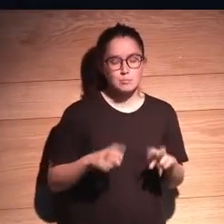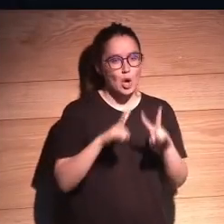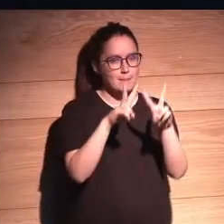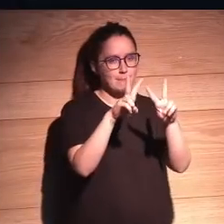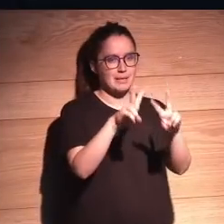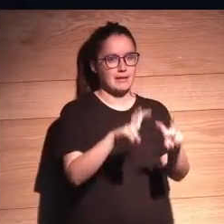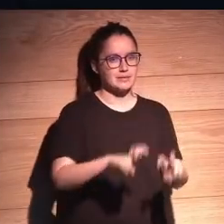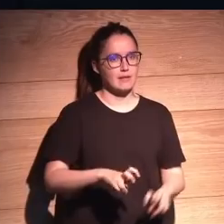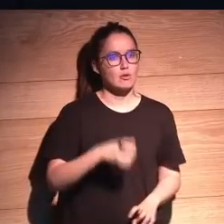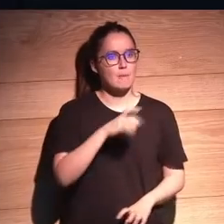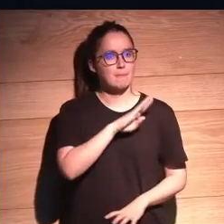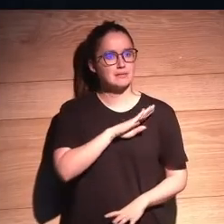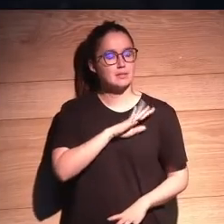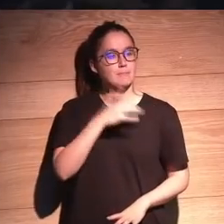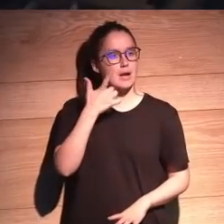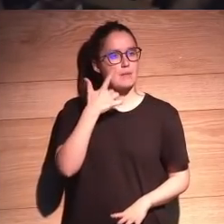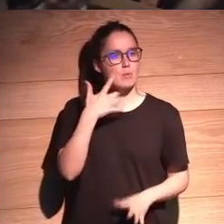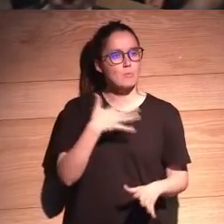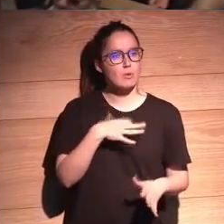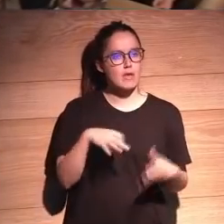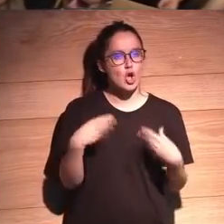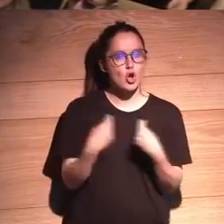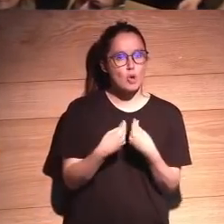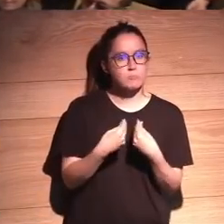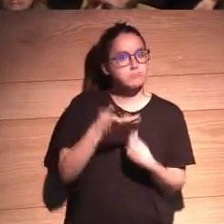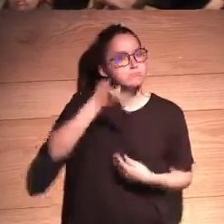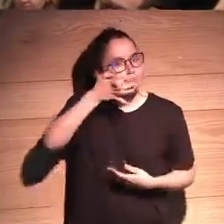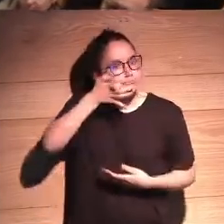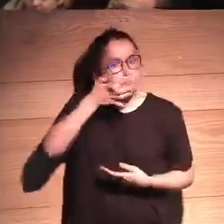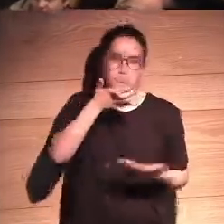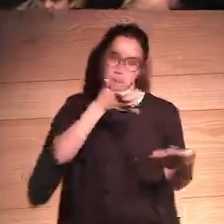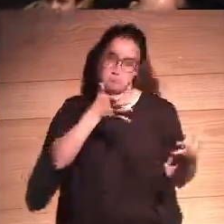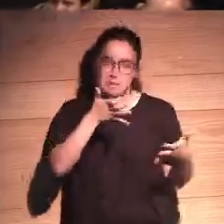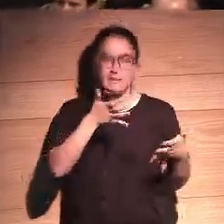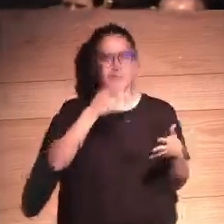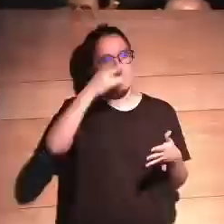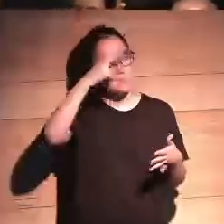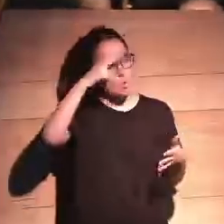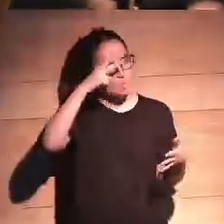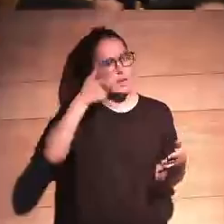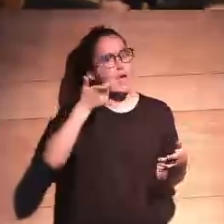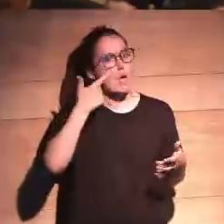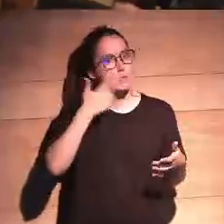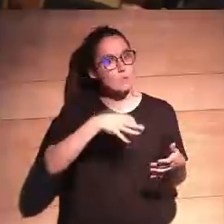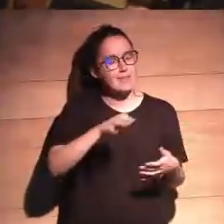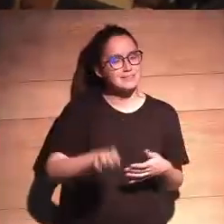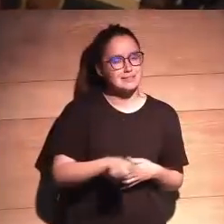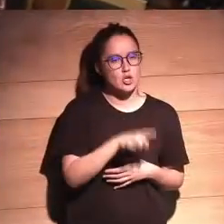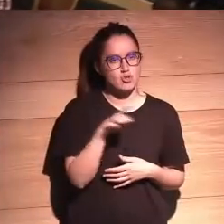investigación para ver si puede haber un compañero creíble y que se preocupe. ¿Vale?